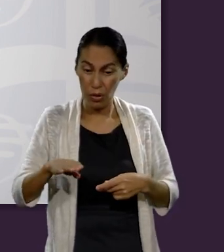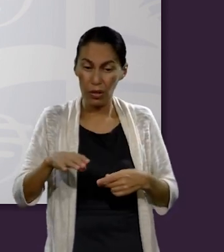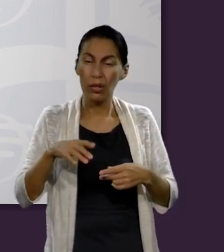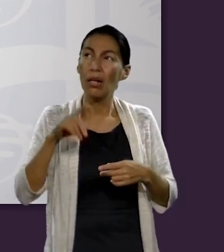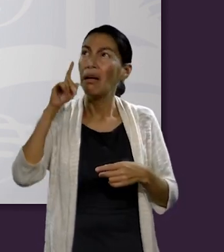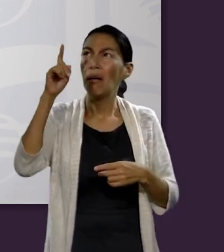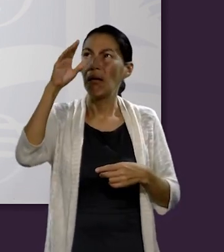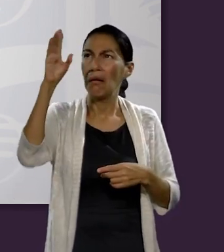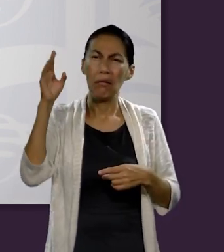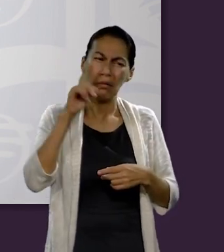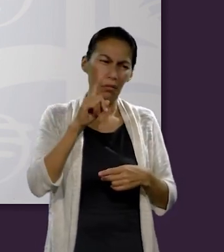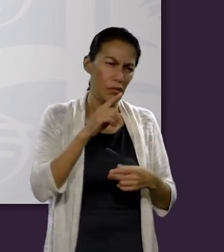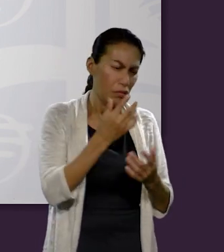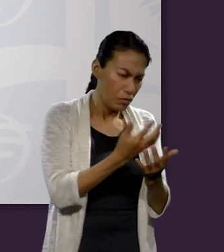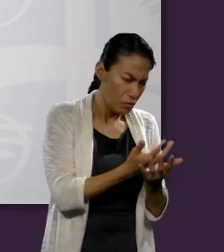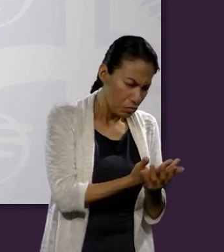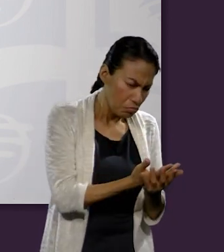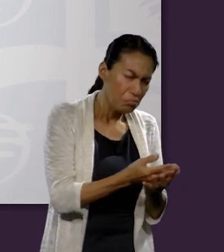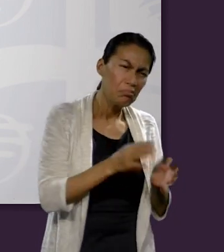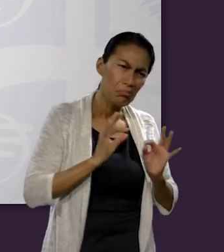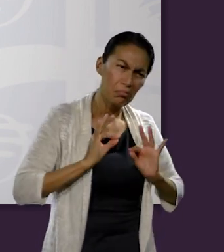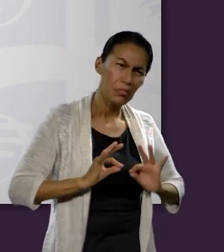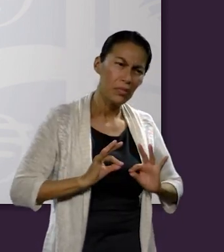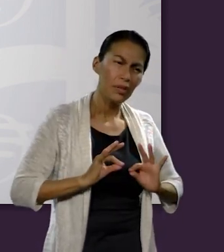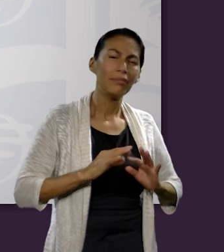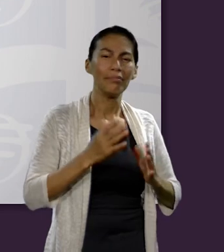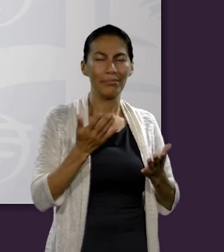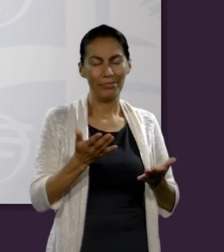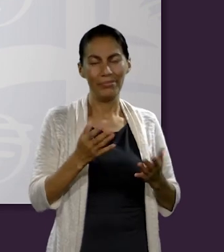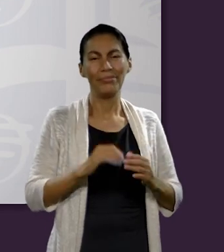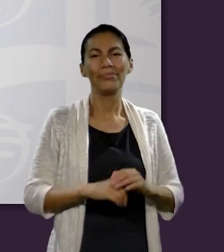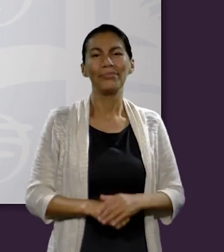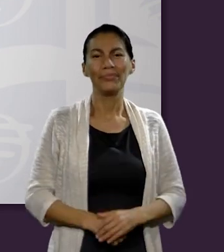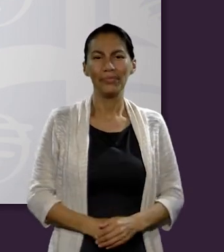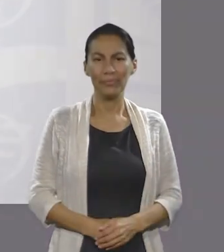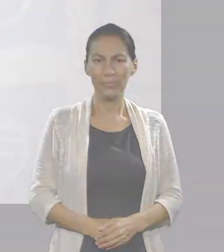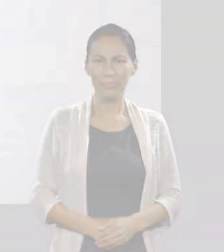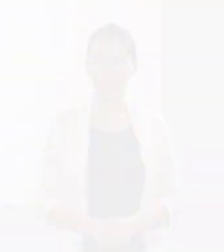descansan? Disfruten la pregunta al experto y regresamos.